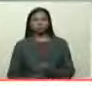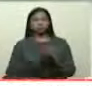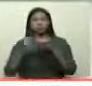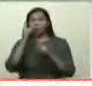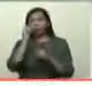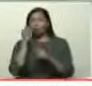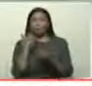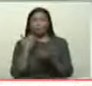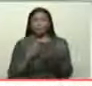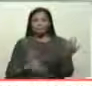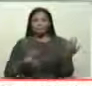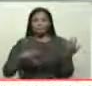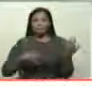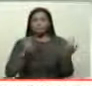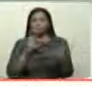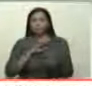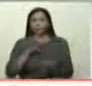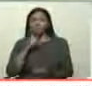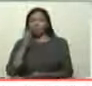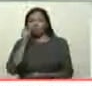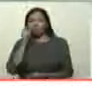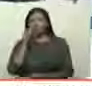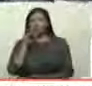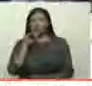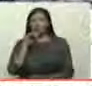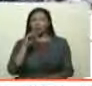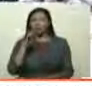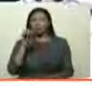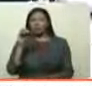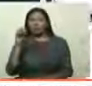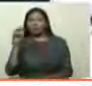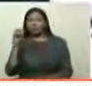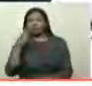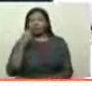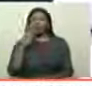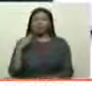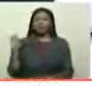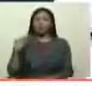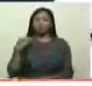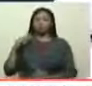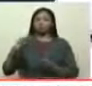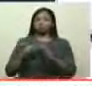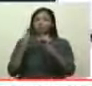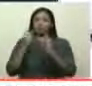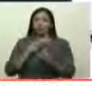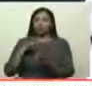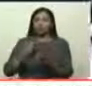bajista del grupo de rock enigma, donde en la juventud nos encontramos.